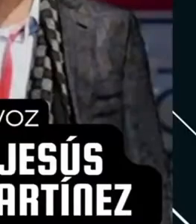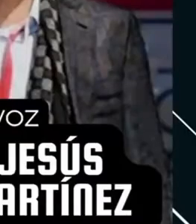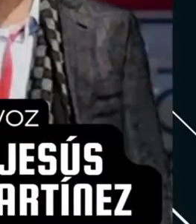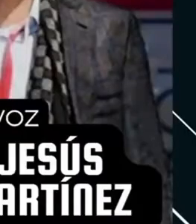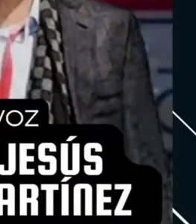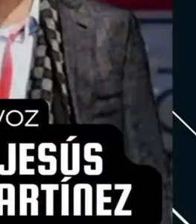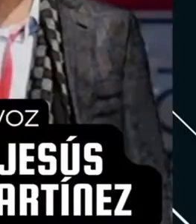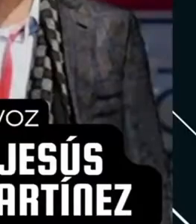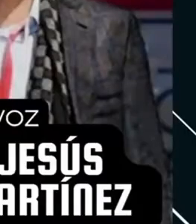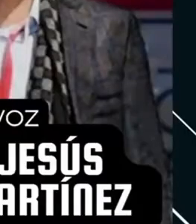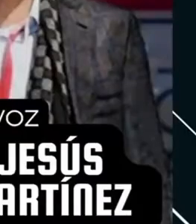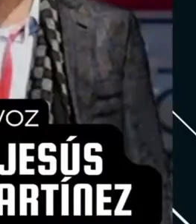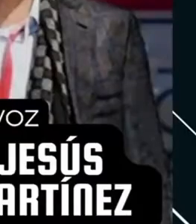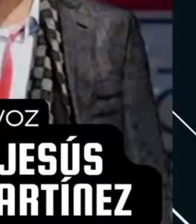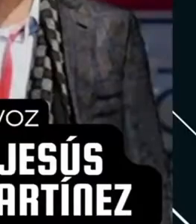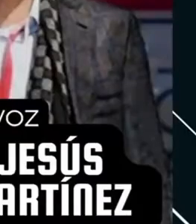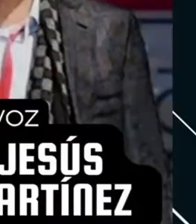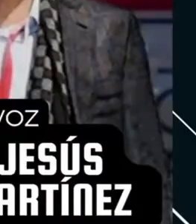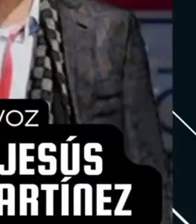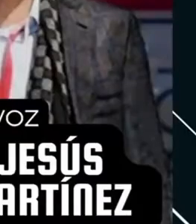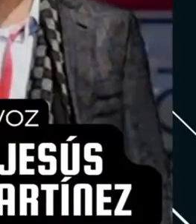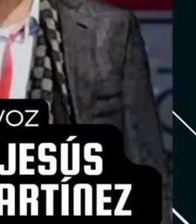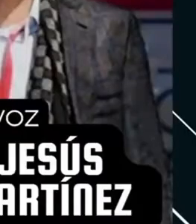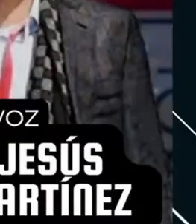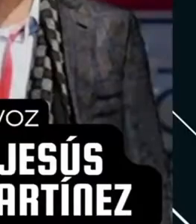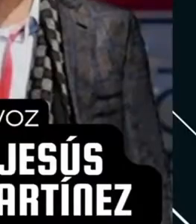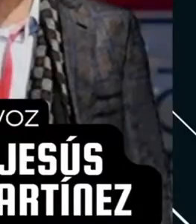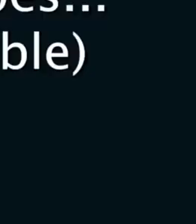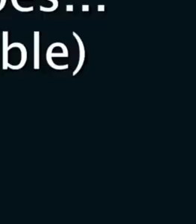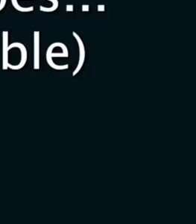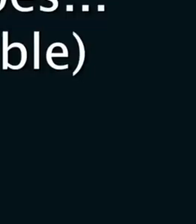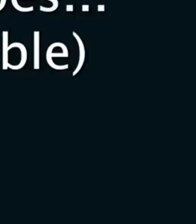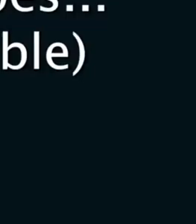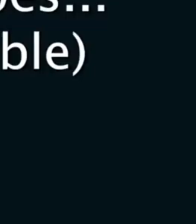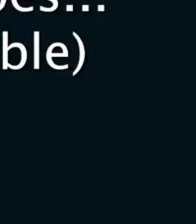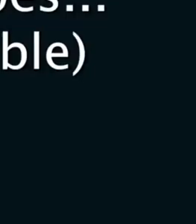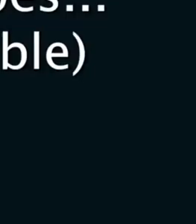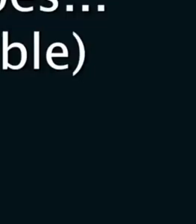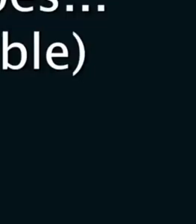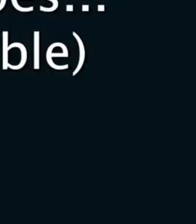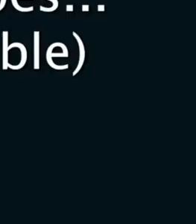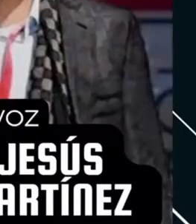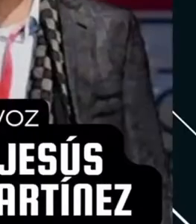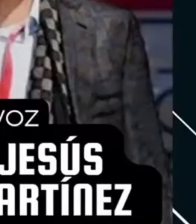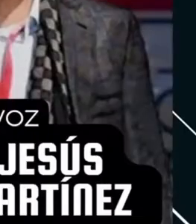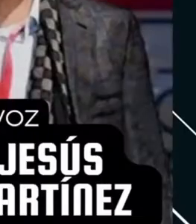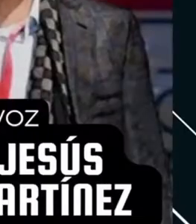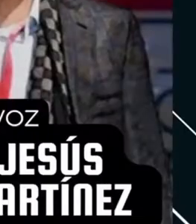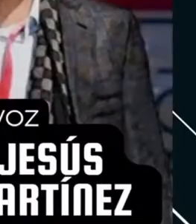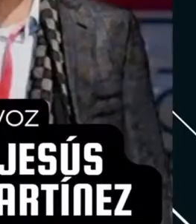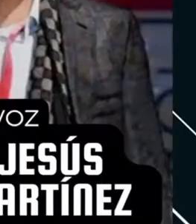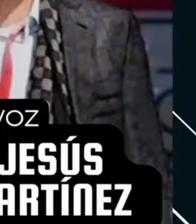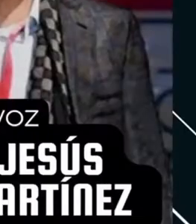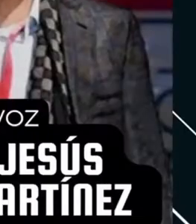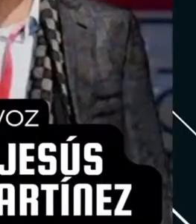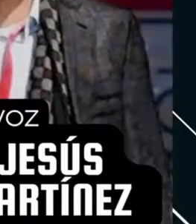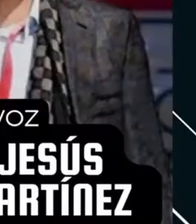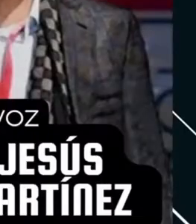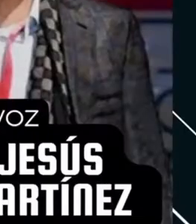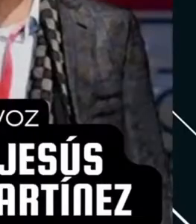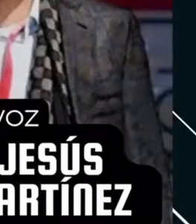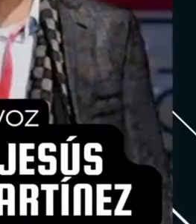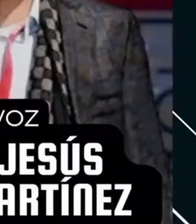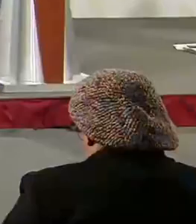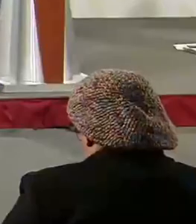Perdóname, gordito. No, Es yo enrique le he molestado, pero es que tú tienes más peso, gordito. No, no te confío. Tienes. Y ahorita, cabrón, que me hiciste porque tengo que meter